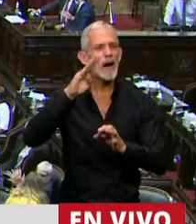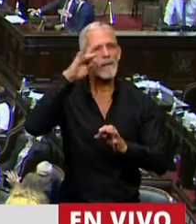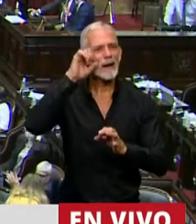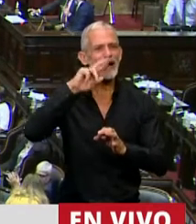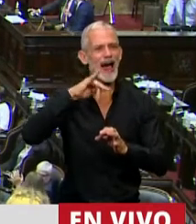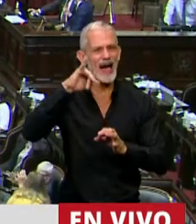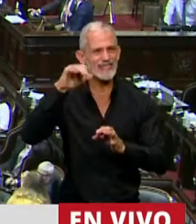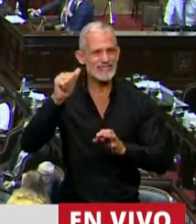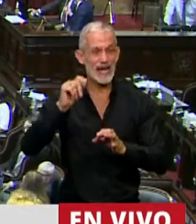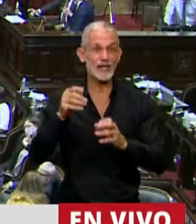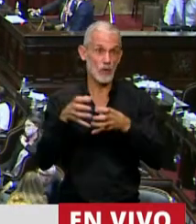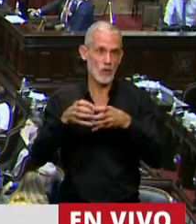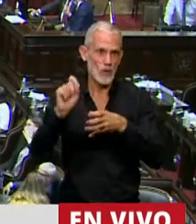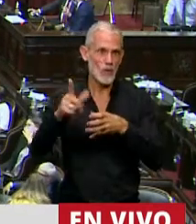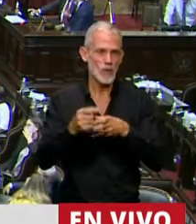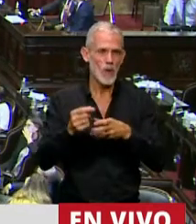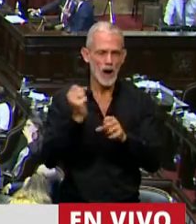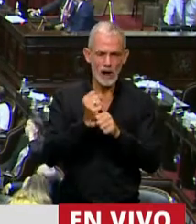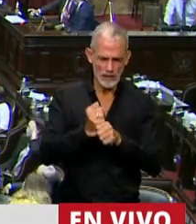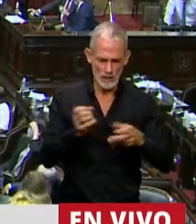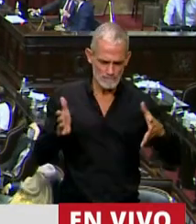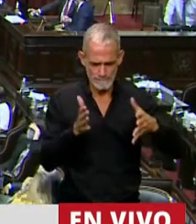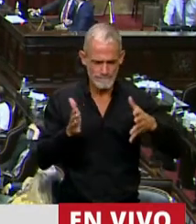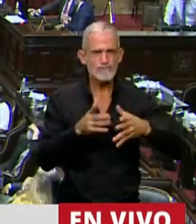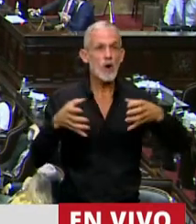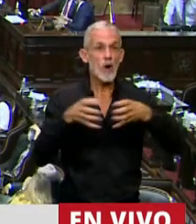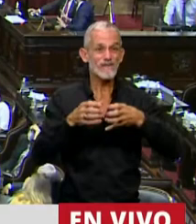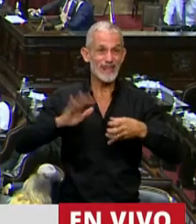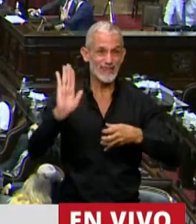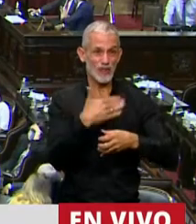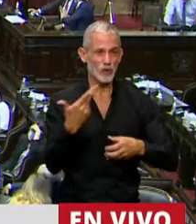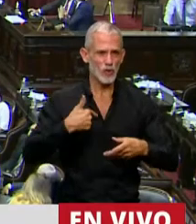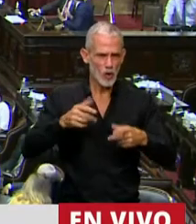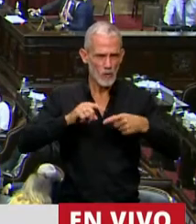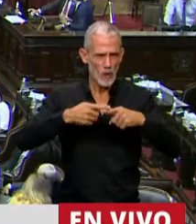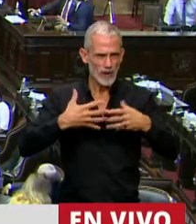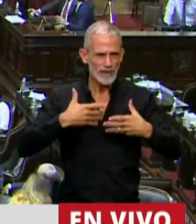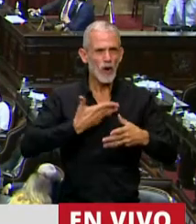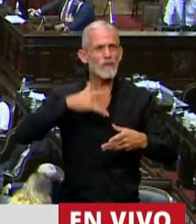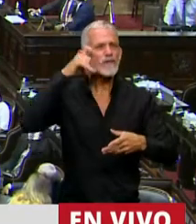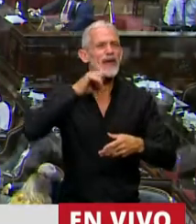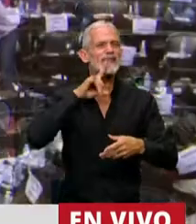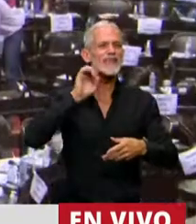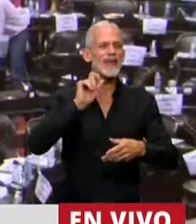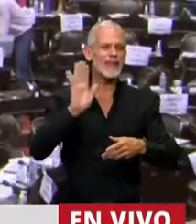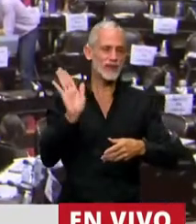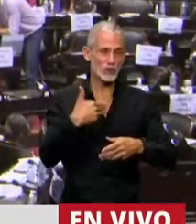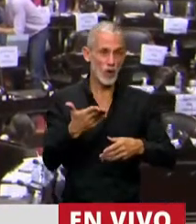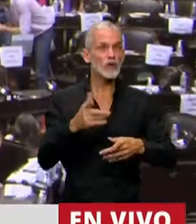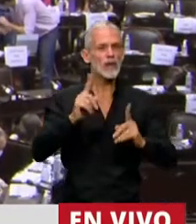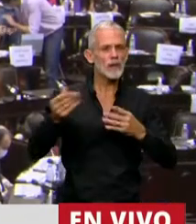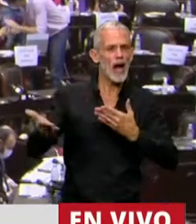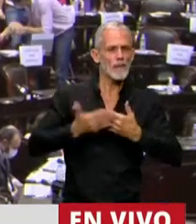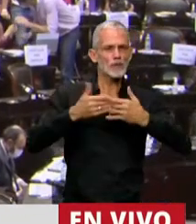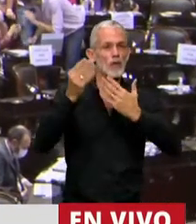y los acompañantes que trabajamos desde el frente de todos, desde nuestro bloque, y el apoyo, por supuesto,